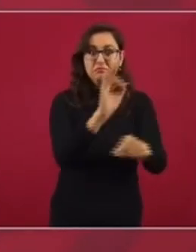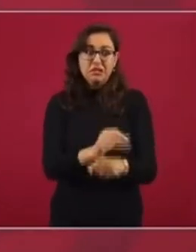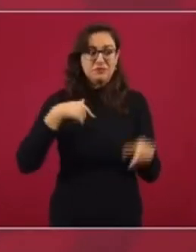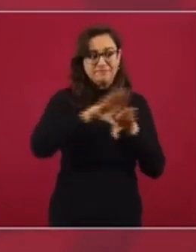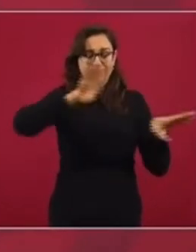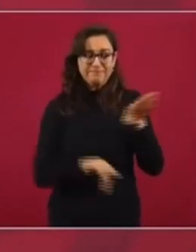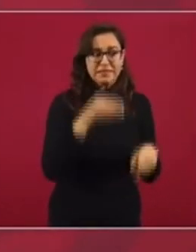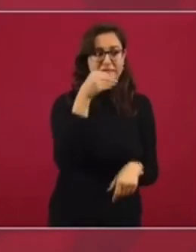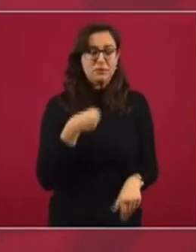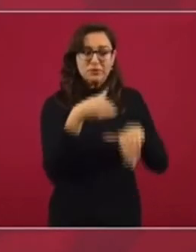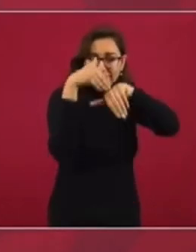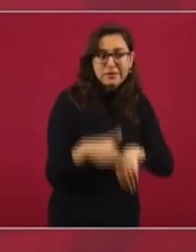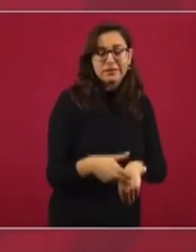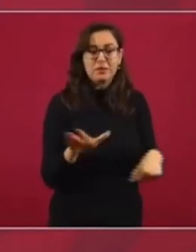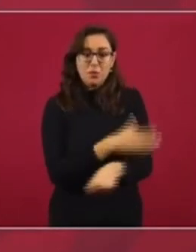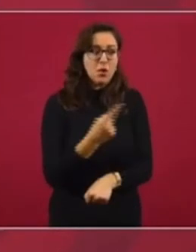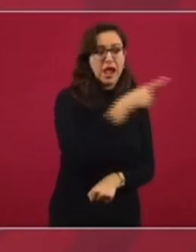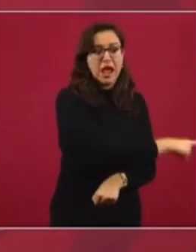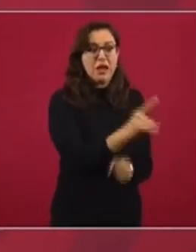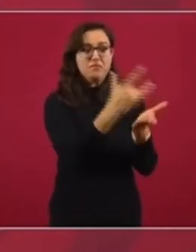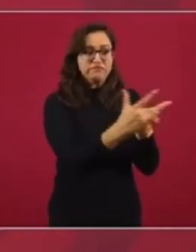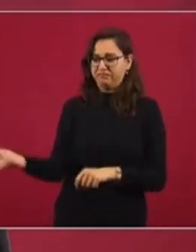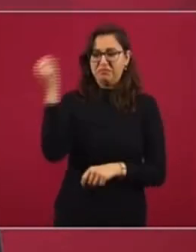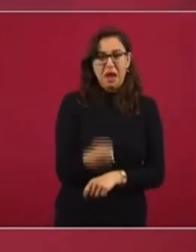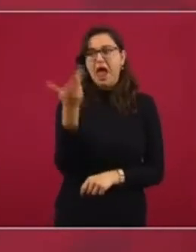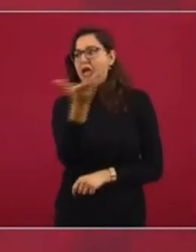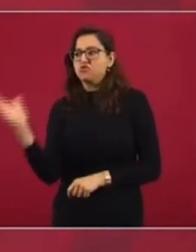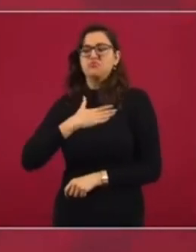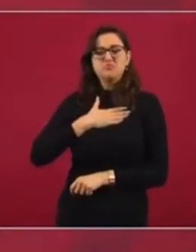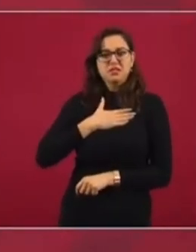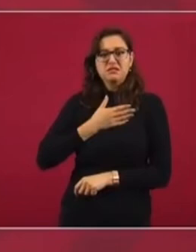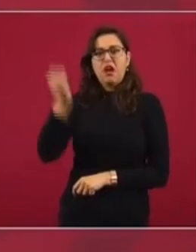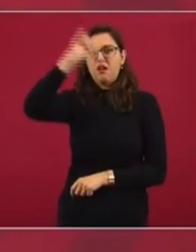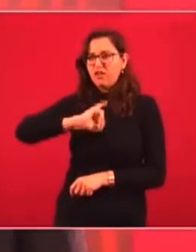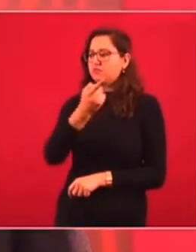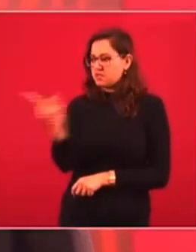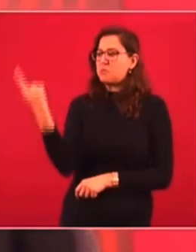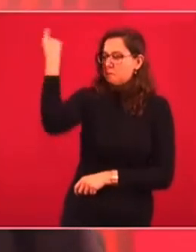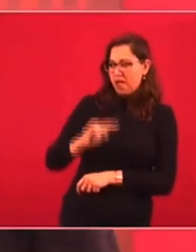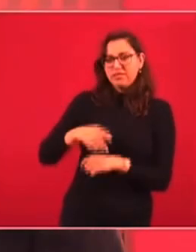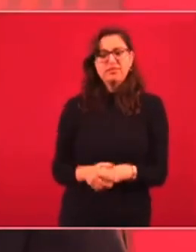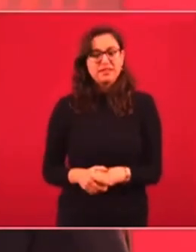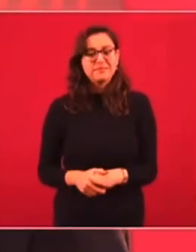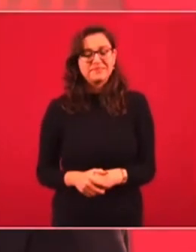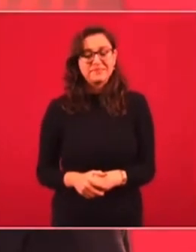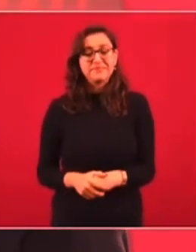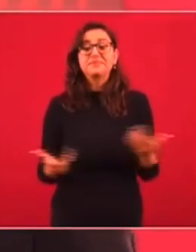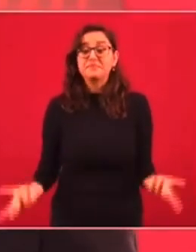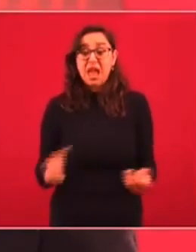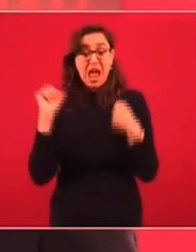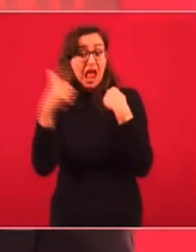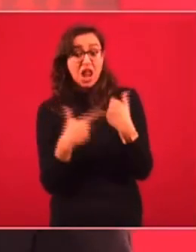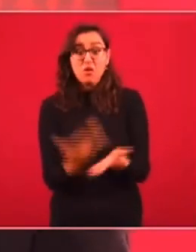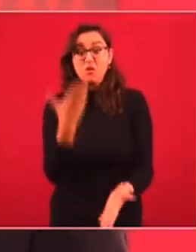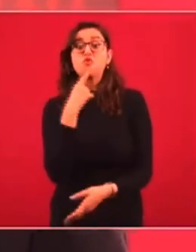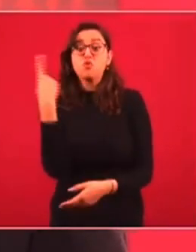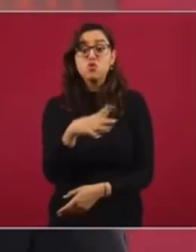No me pusieron los de la oligarquía. Si hay una denuncia de corrupción, bueno, hacen el caso de mis familiares.